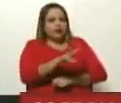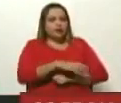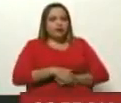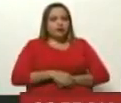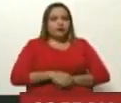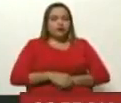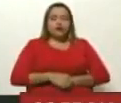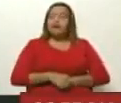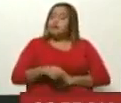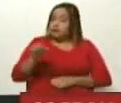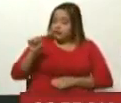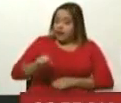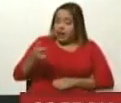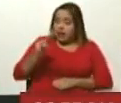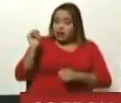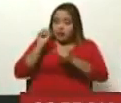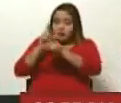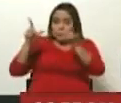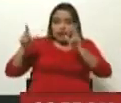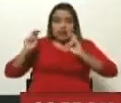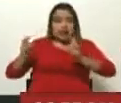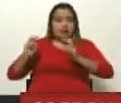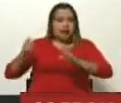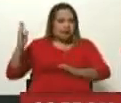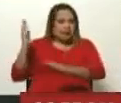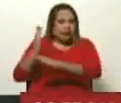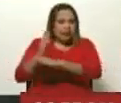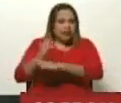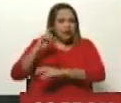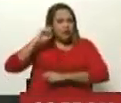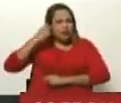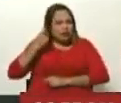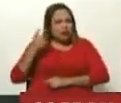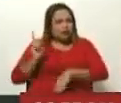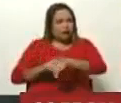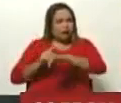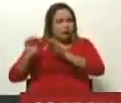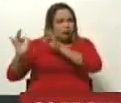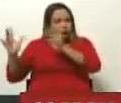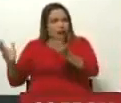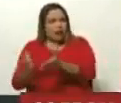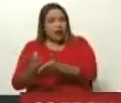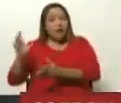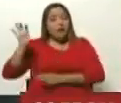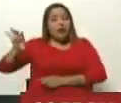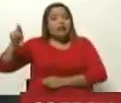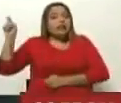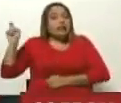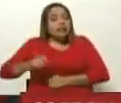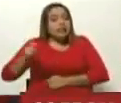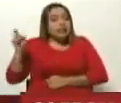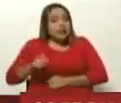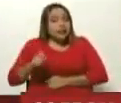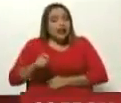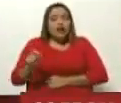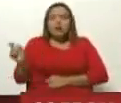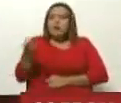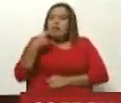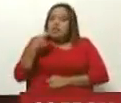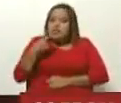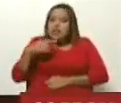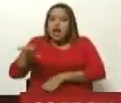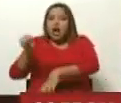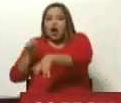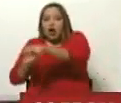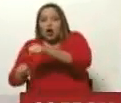fue tan sorprendente el tema de las medidas que yo recuerdo que en medio de la pandemia, cuando el país necesitaba adquirir medicinas, cuando el país